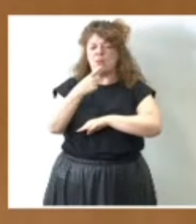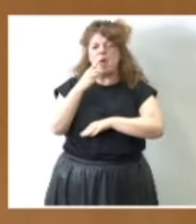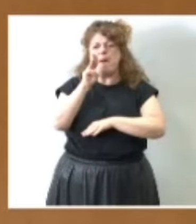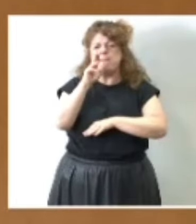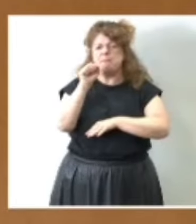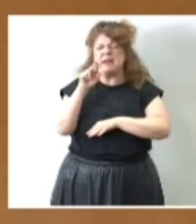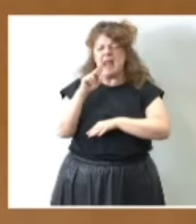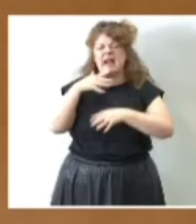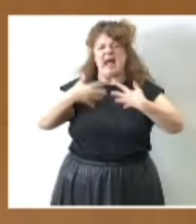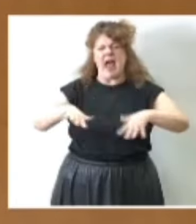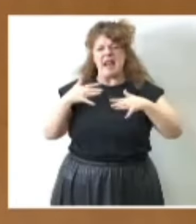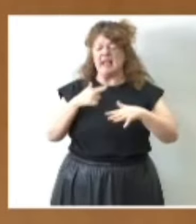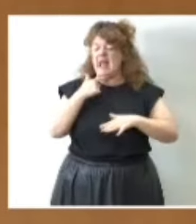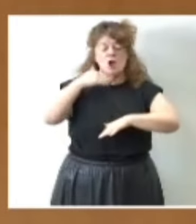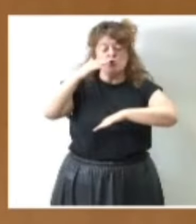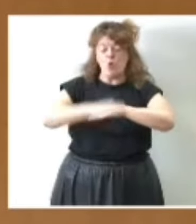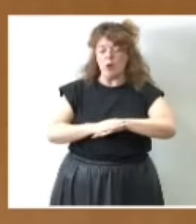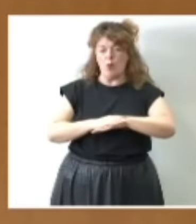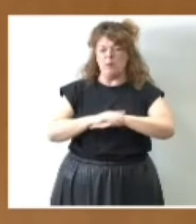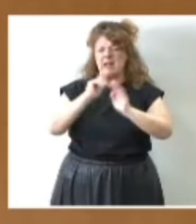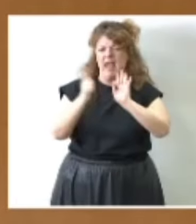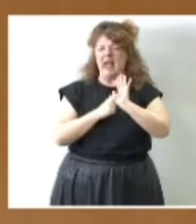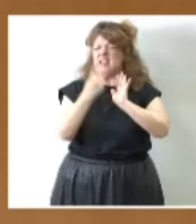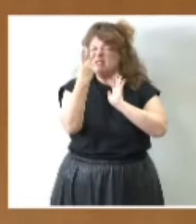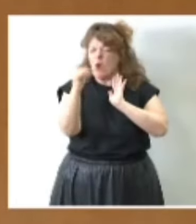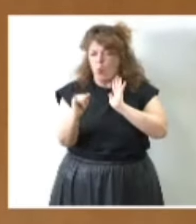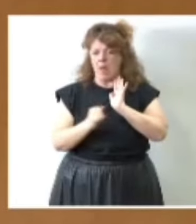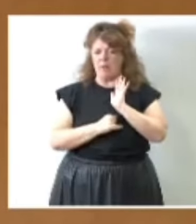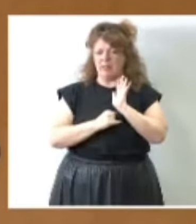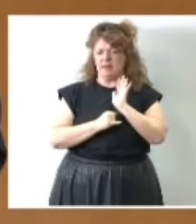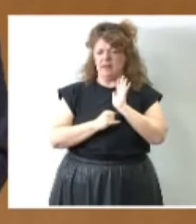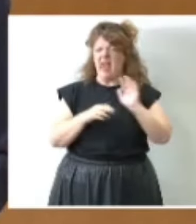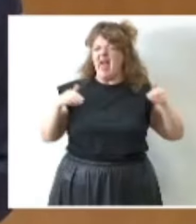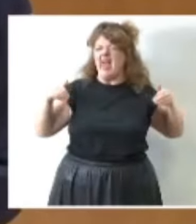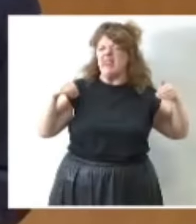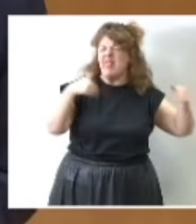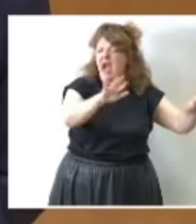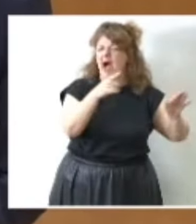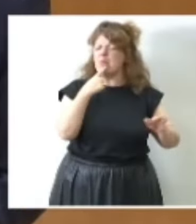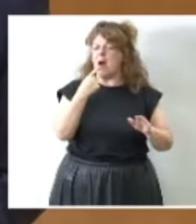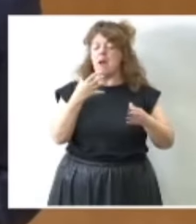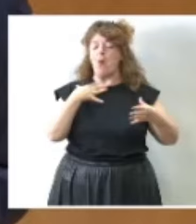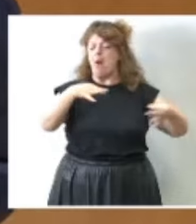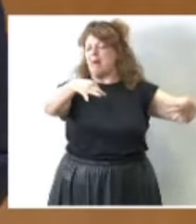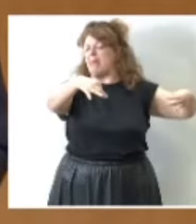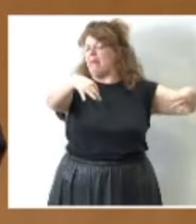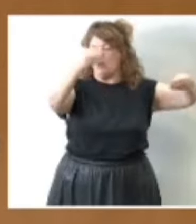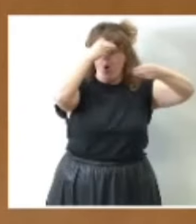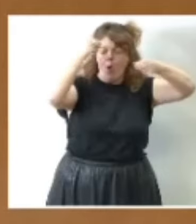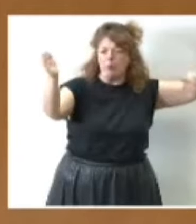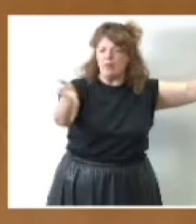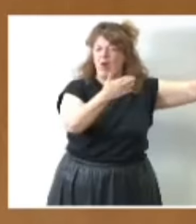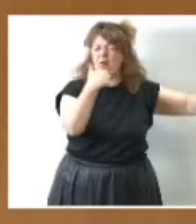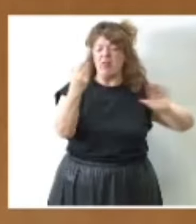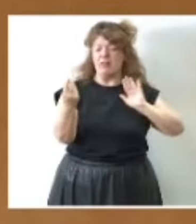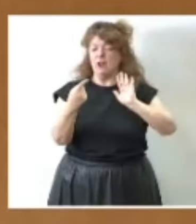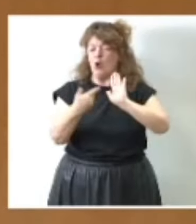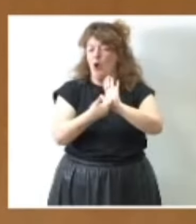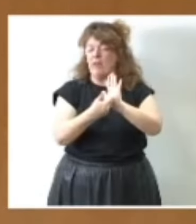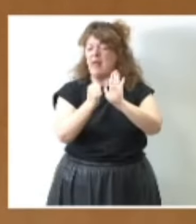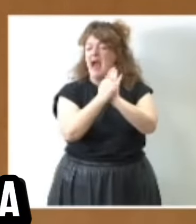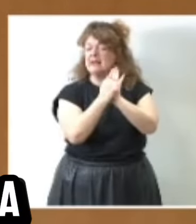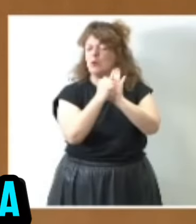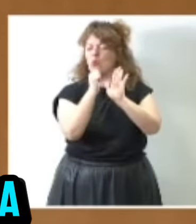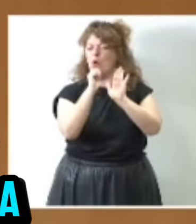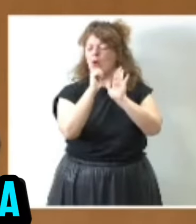iba a incumplir la legalidad por segunda vez y dejaba nuevamente en papel mojado lo dispuesto en el artículo 135